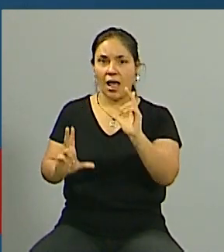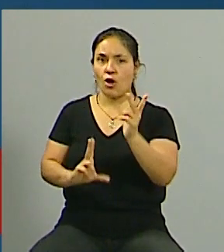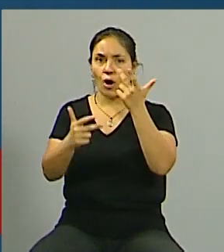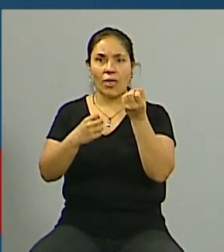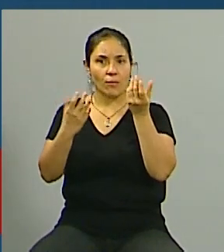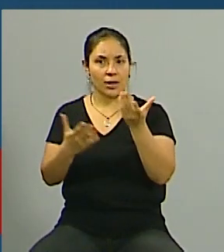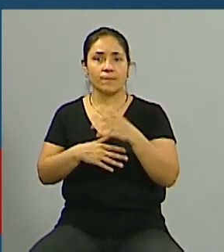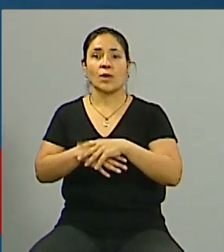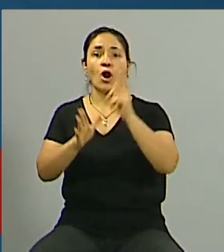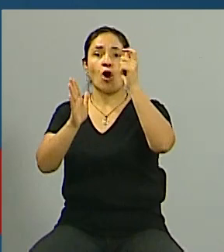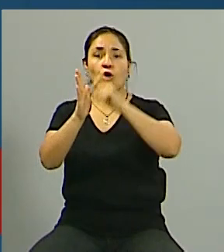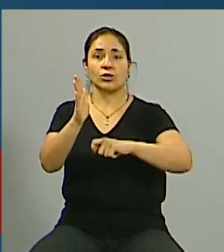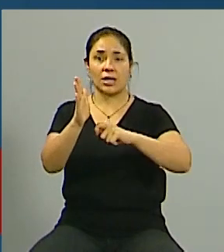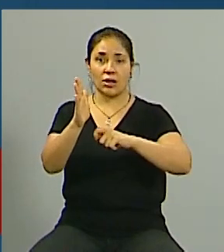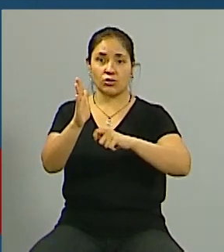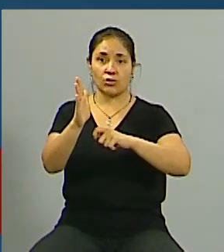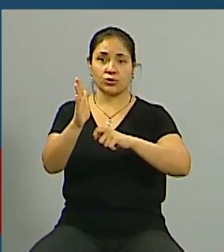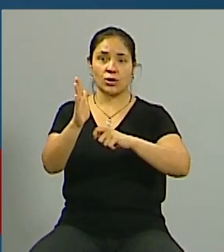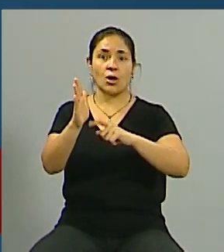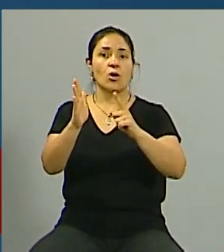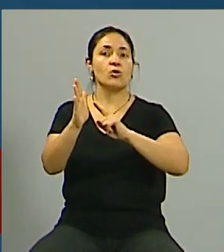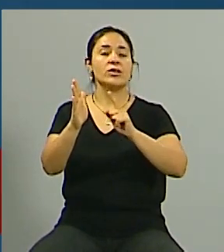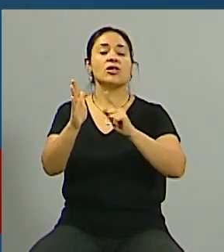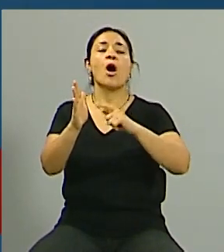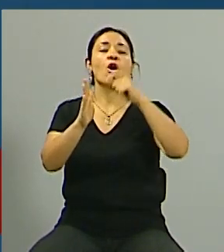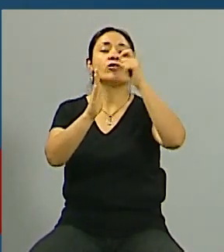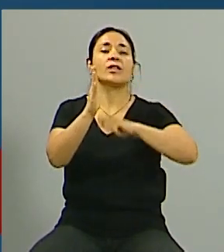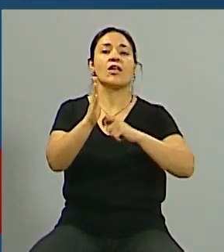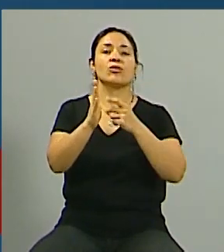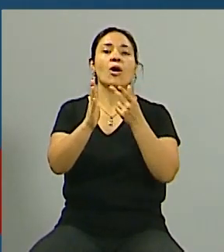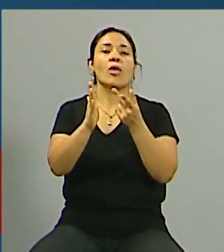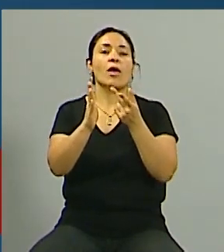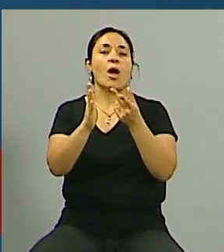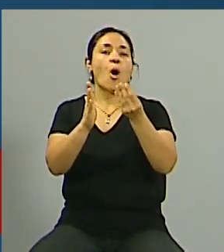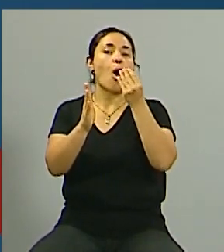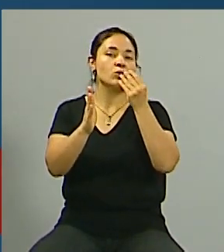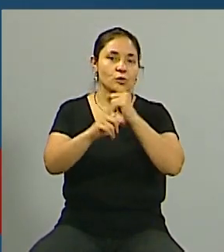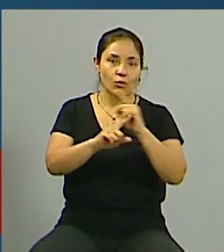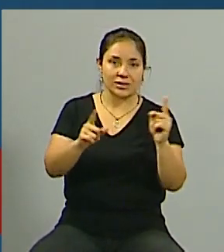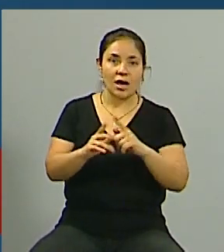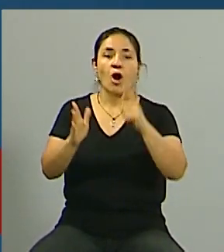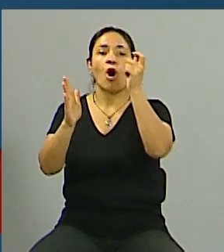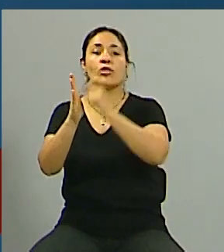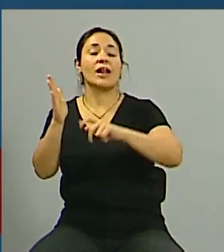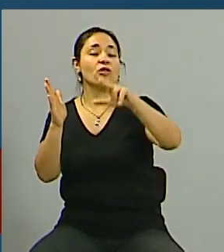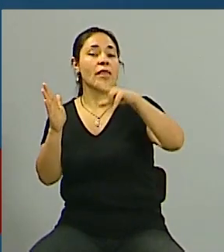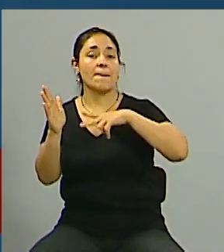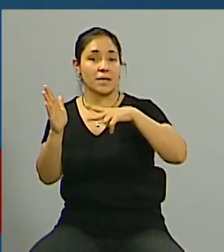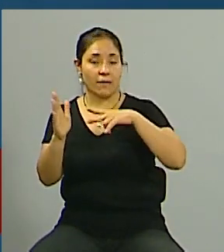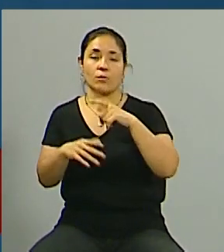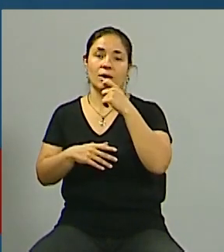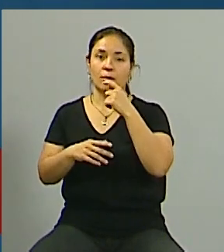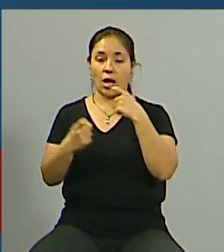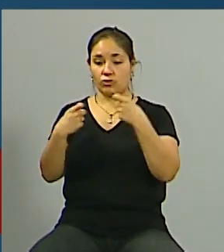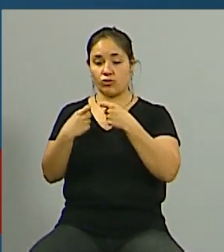pero los contratos de alquiler no son contratos de consumo son contratos de privados entonces por ende nosotros en nuestra asociación o si